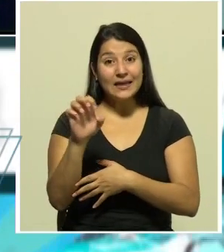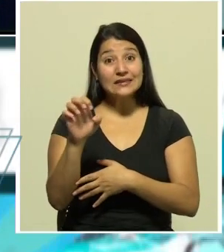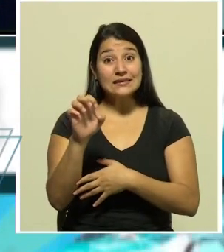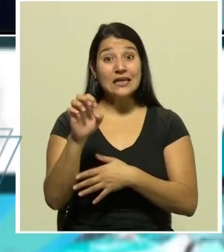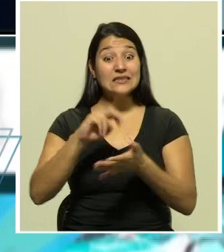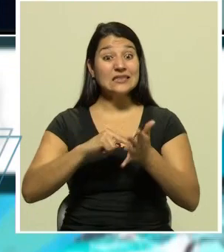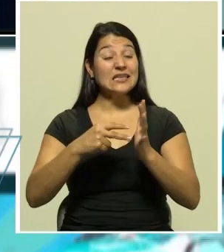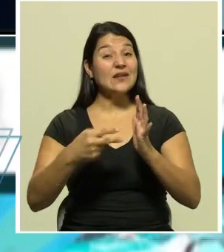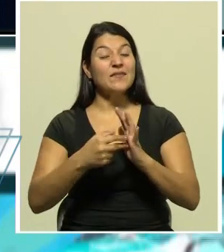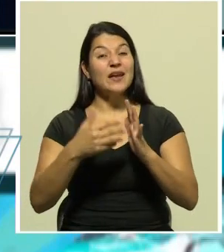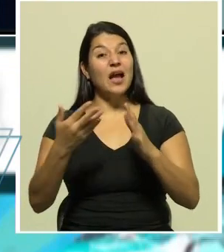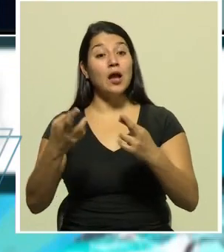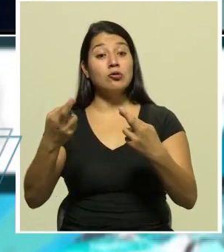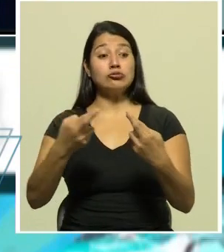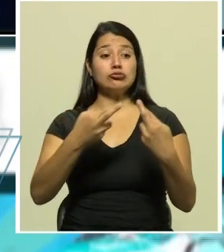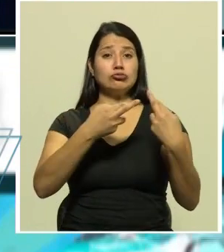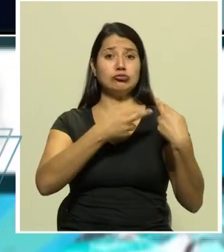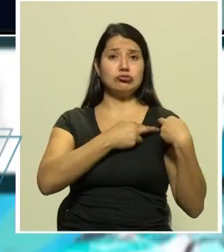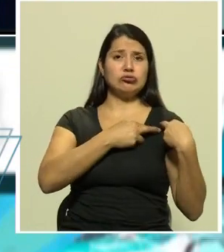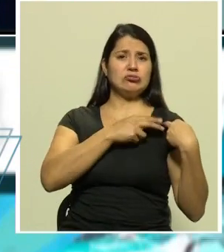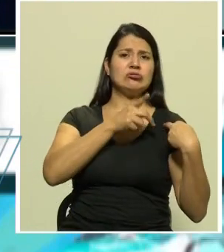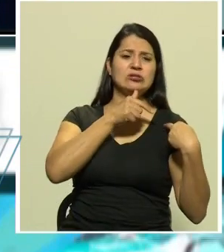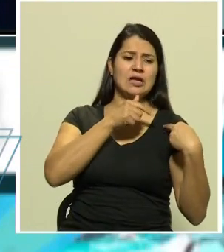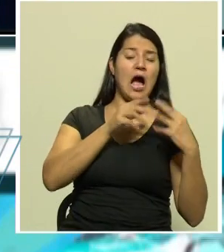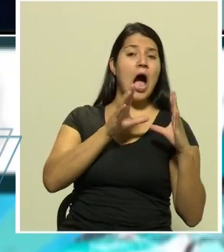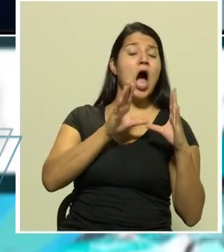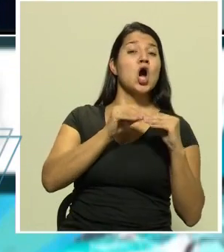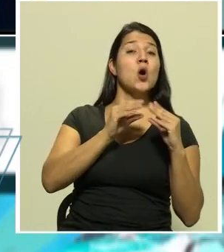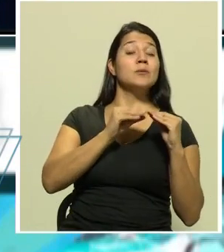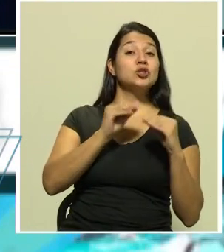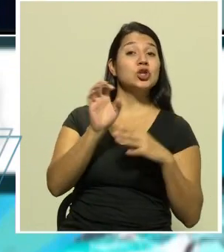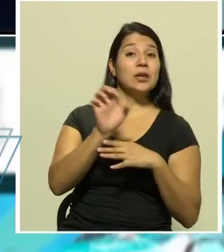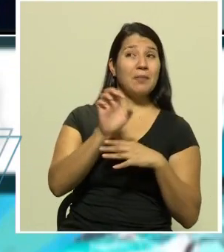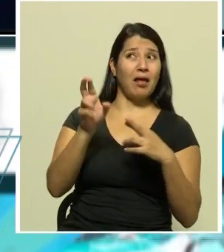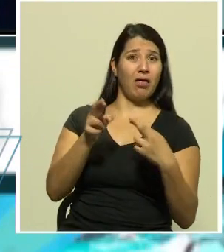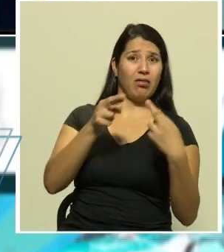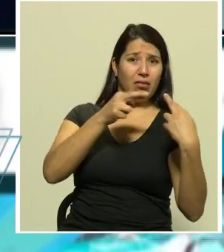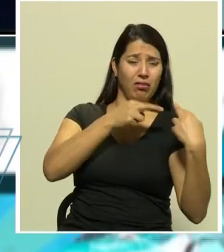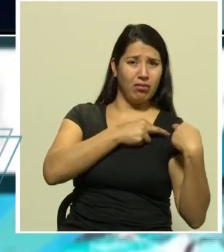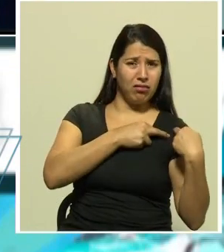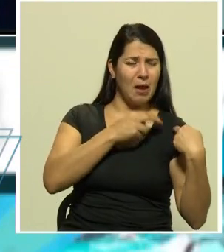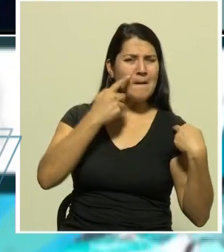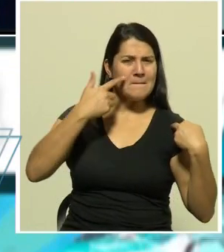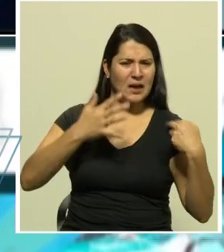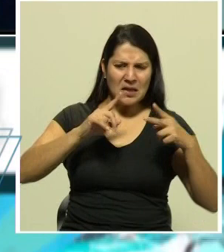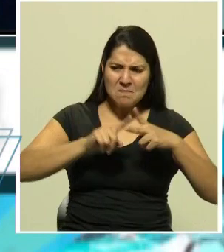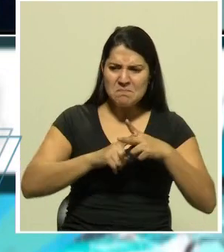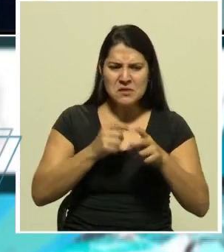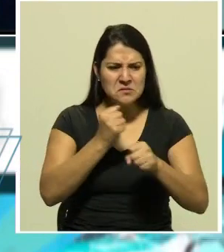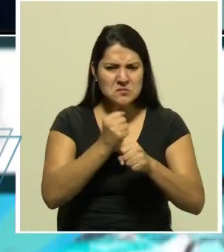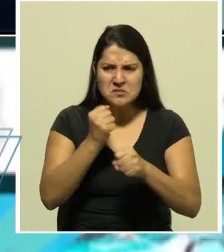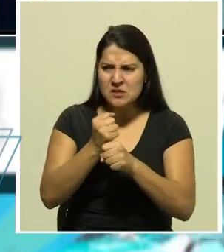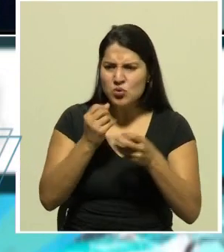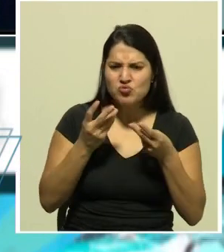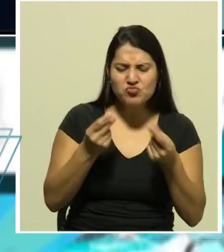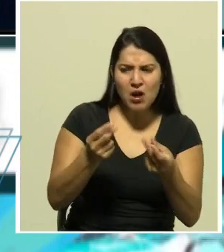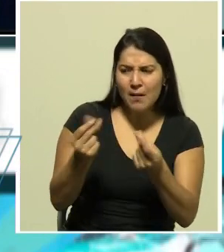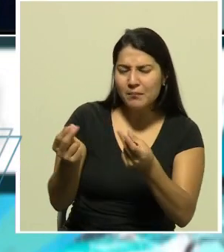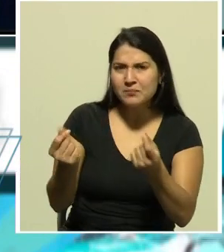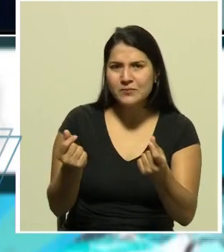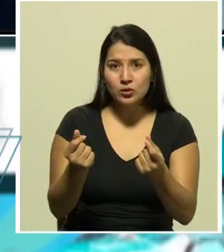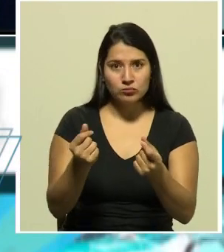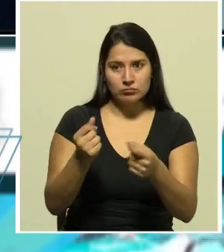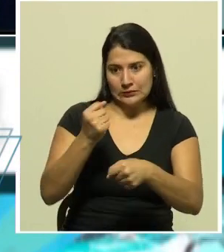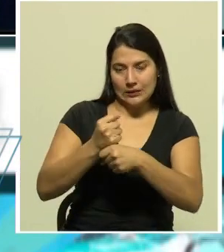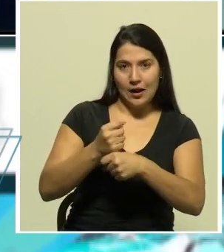Comisión una serie de potestades para que opere con rapidez y eficacia, precisamente